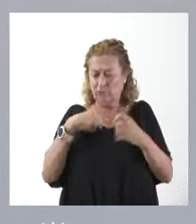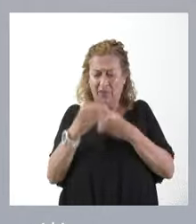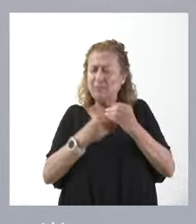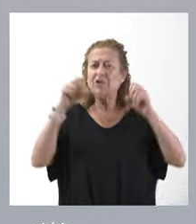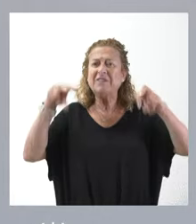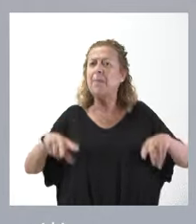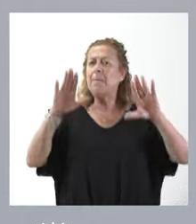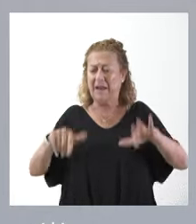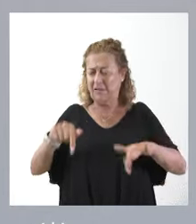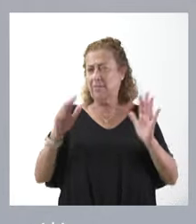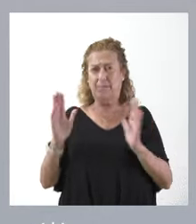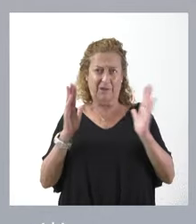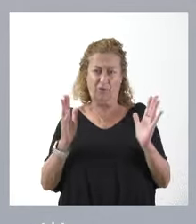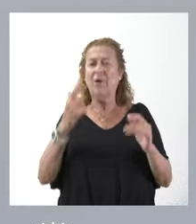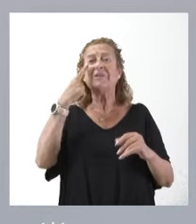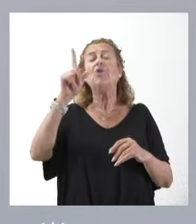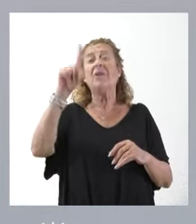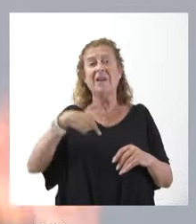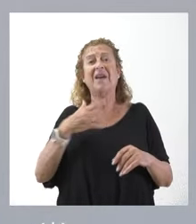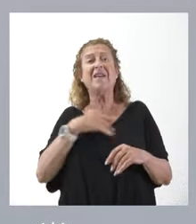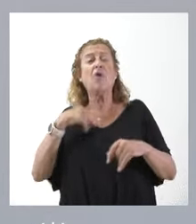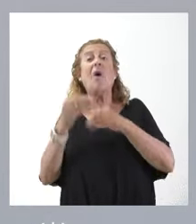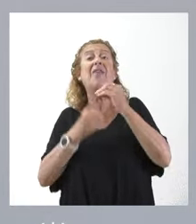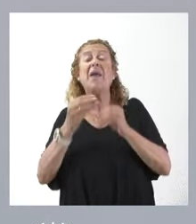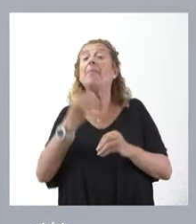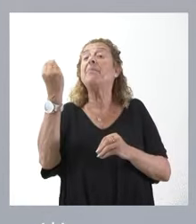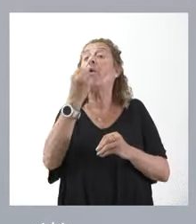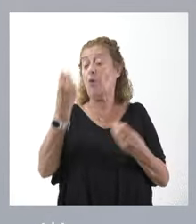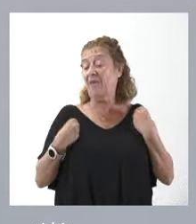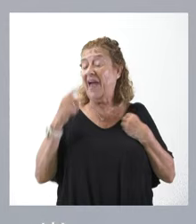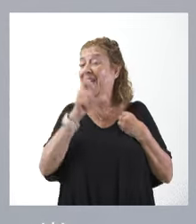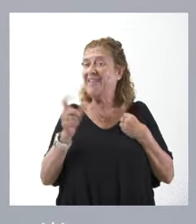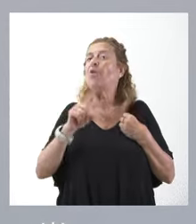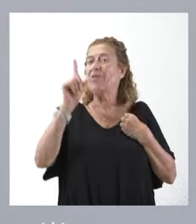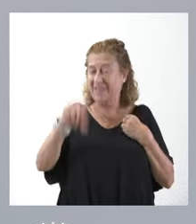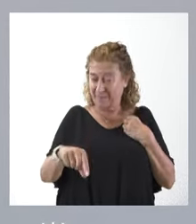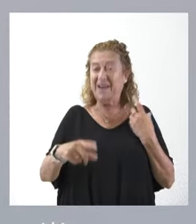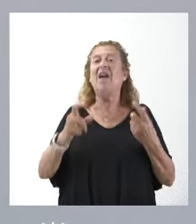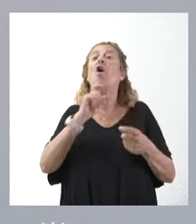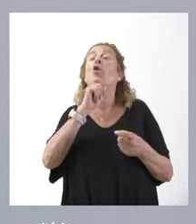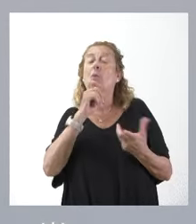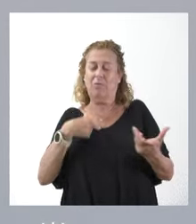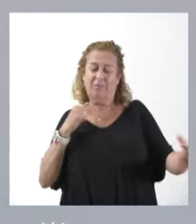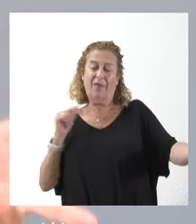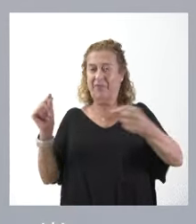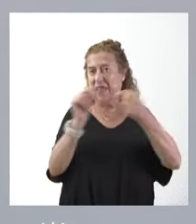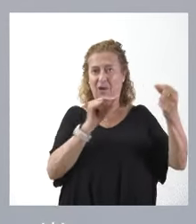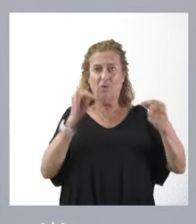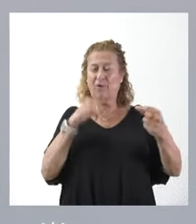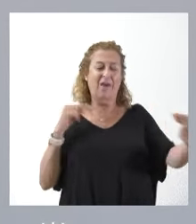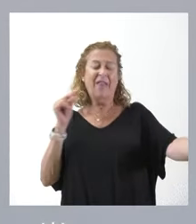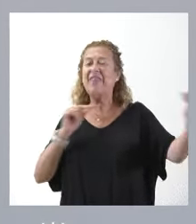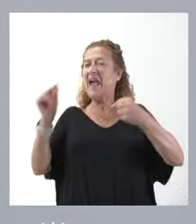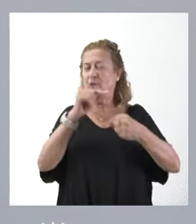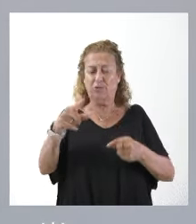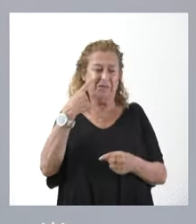periodo. Habrán visto también que lo queremos hacer no solamente mejorando la vida de la gente, sino el cómo a través del diálogo. Y el diálogo ha sido una seña de identidad